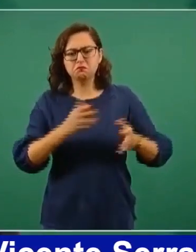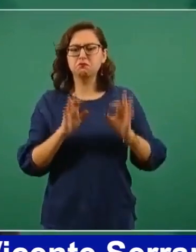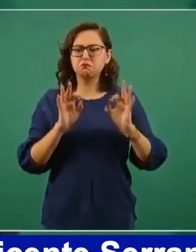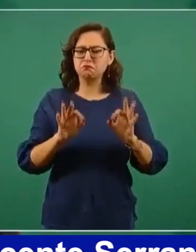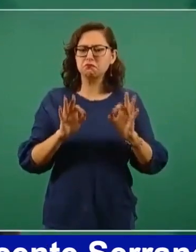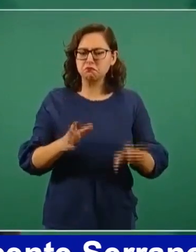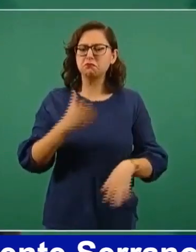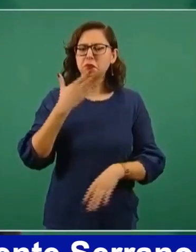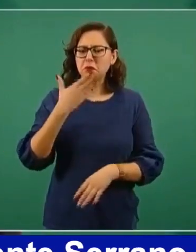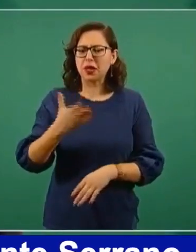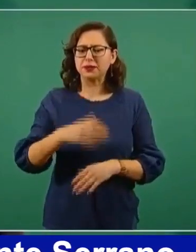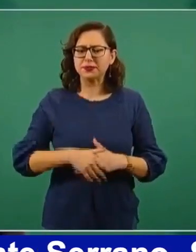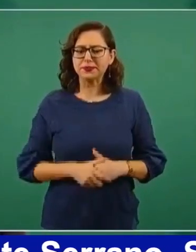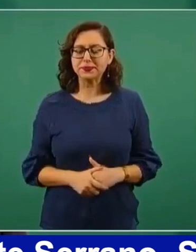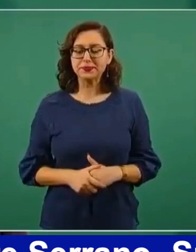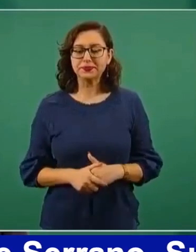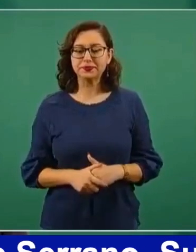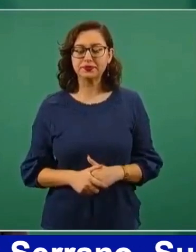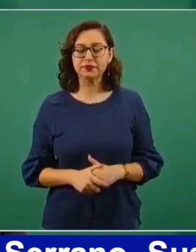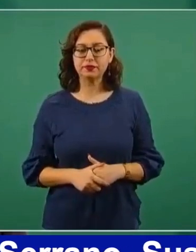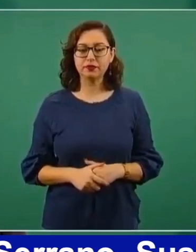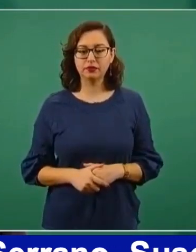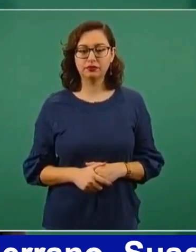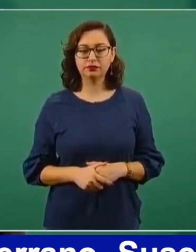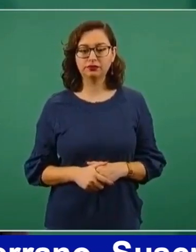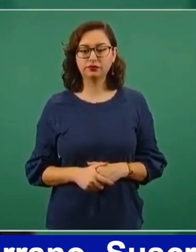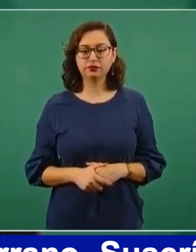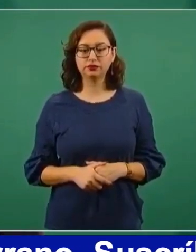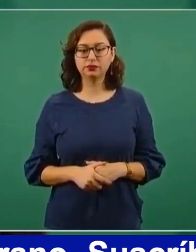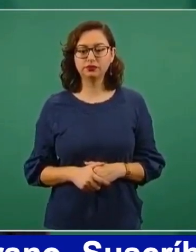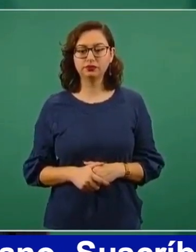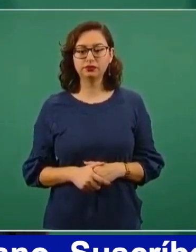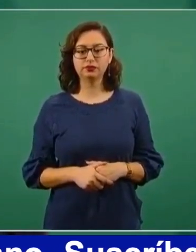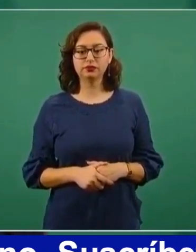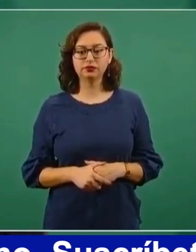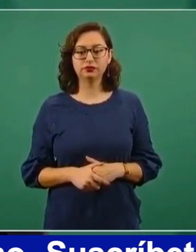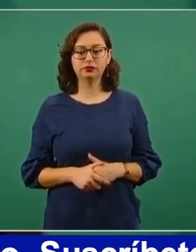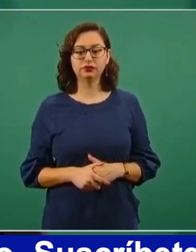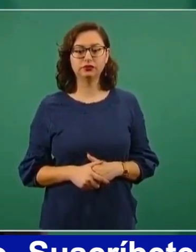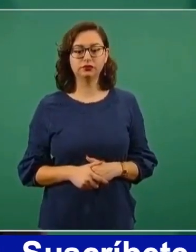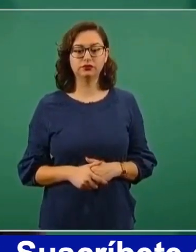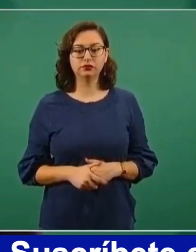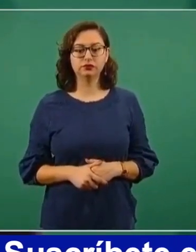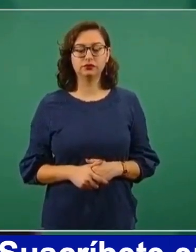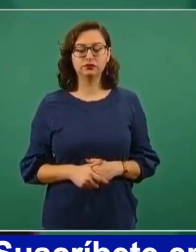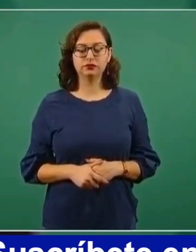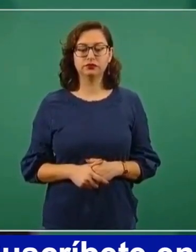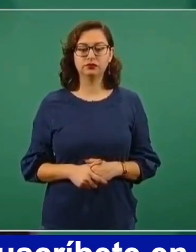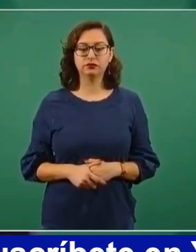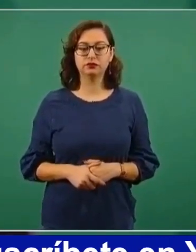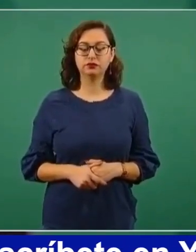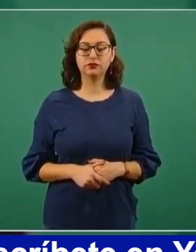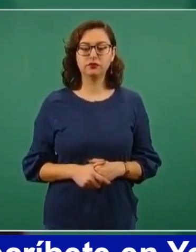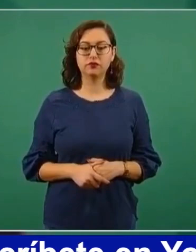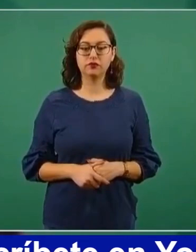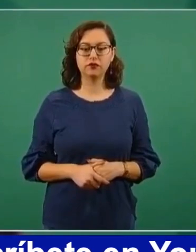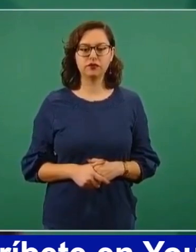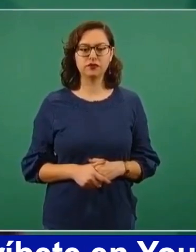hay información pública